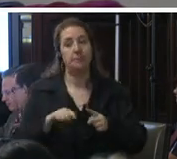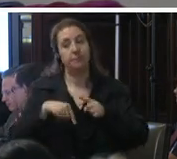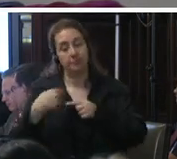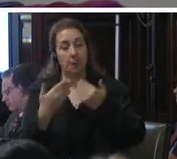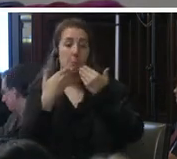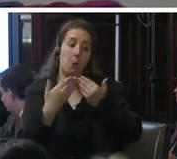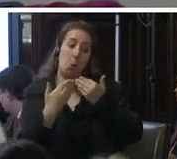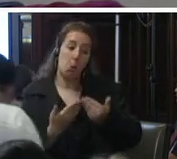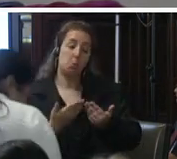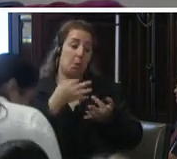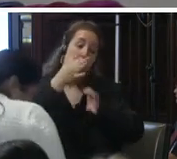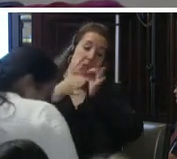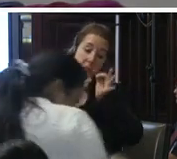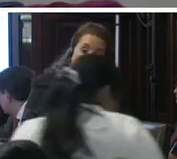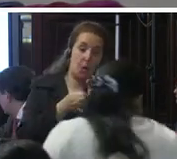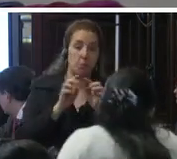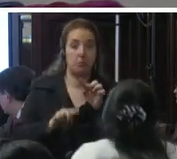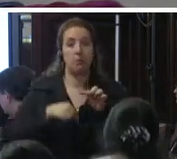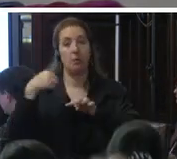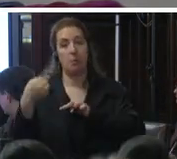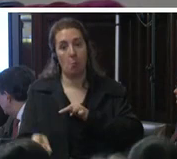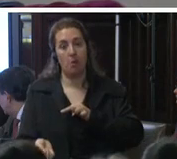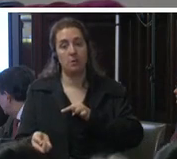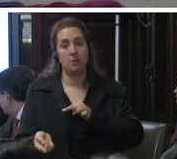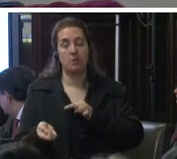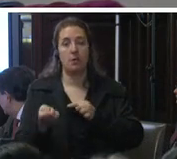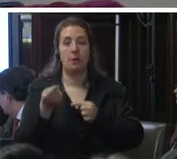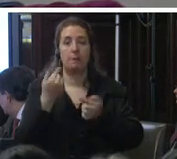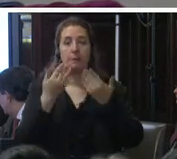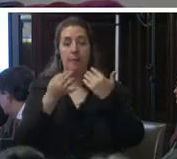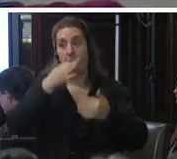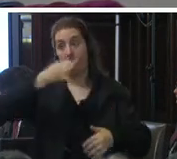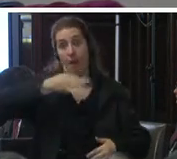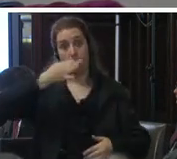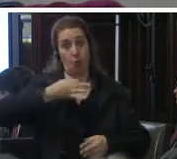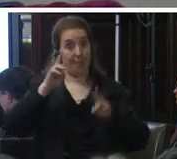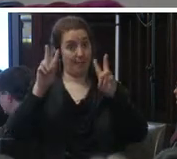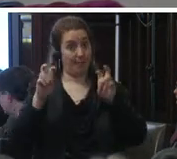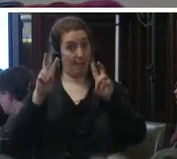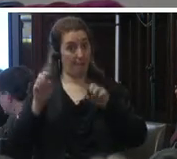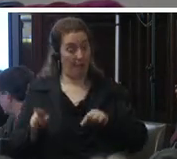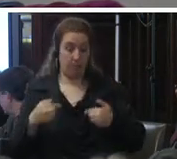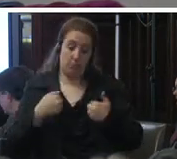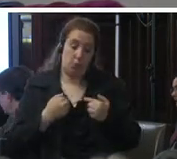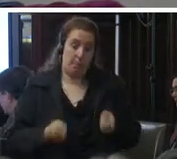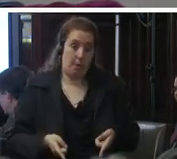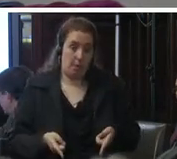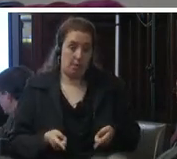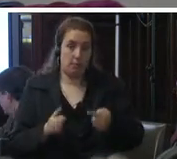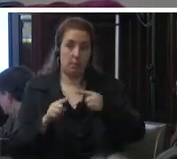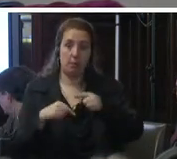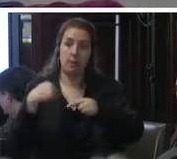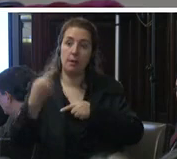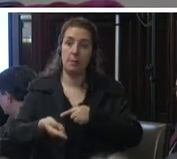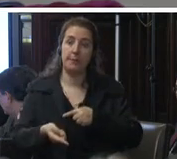the thematic rapporteur and myself hopefully um and um we'll proceed there on after to your concluding